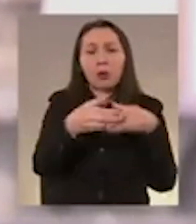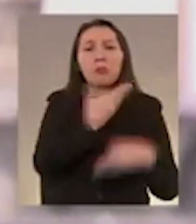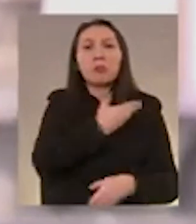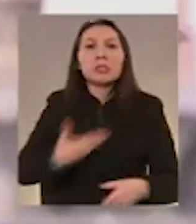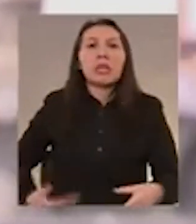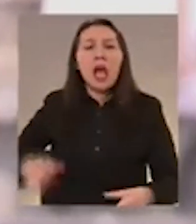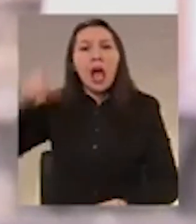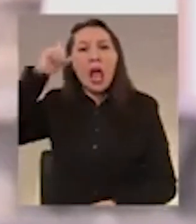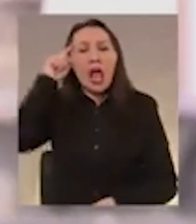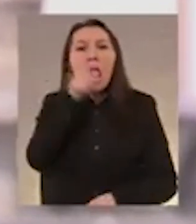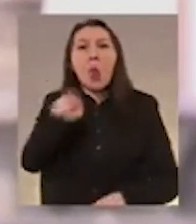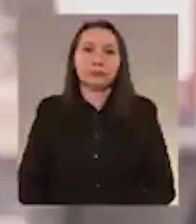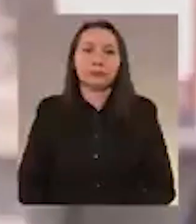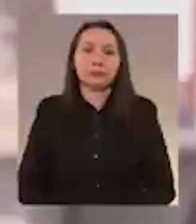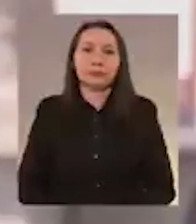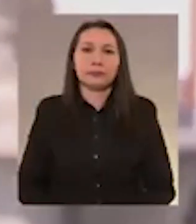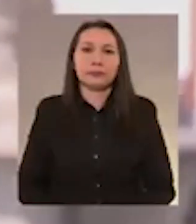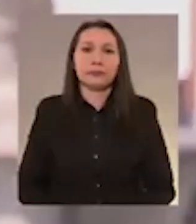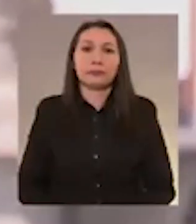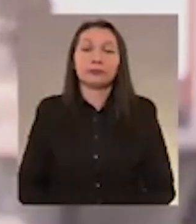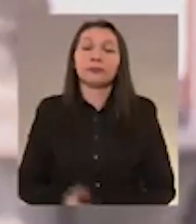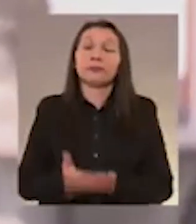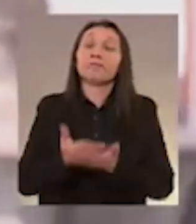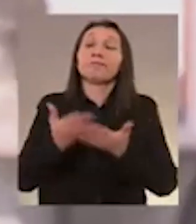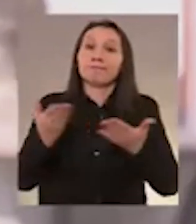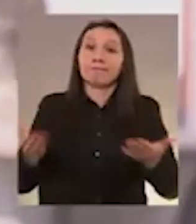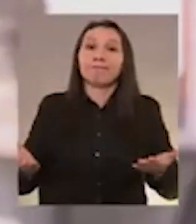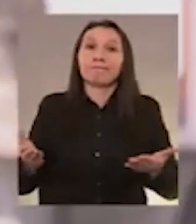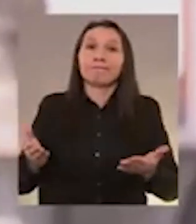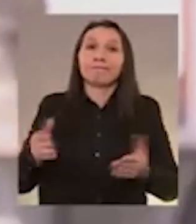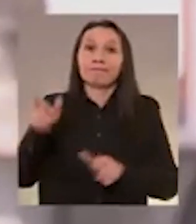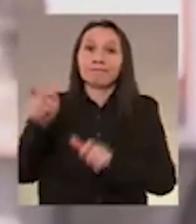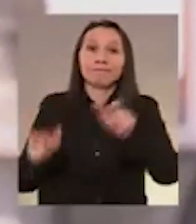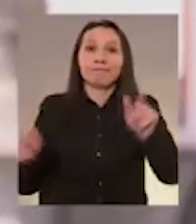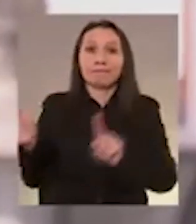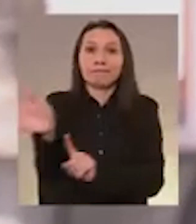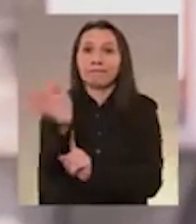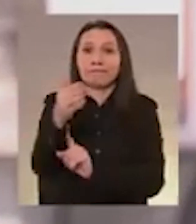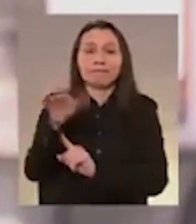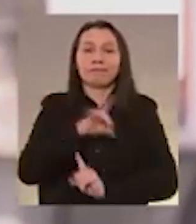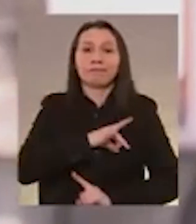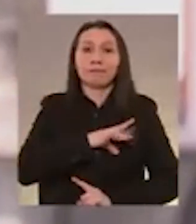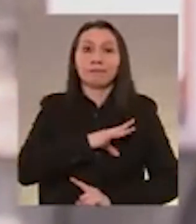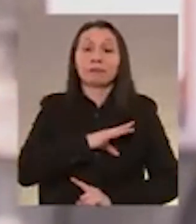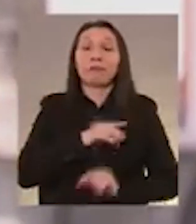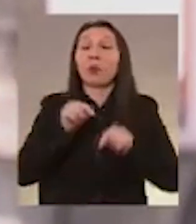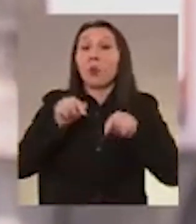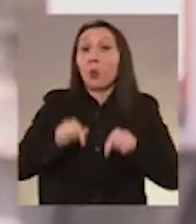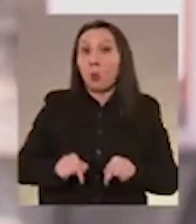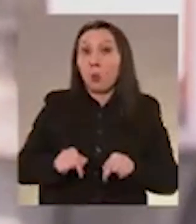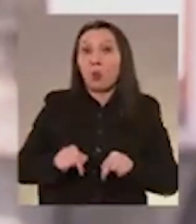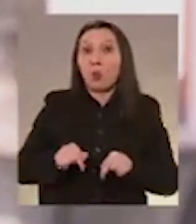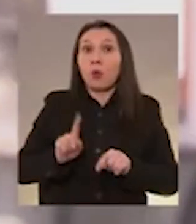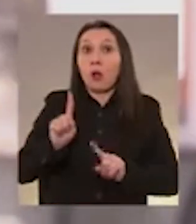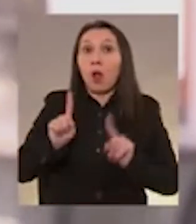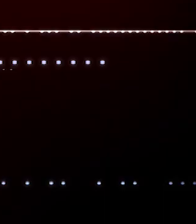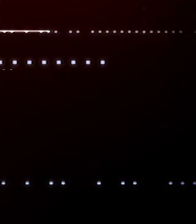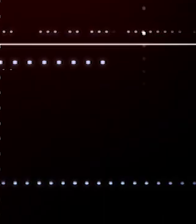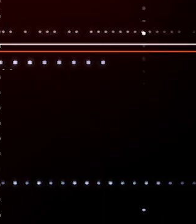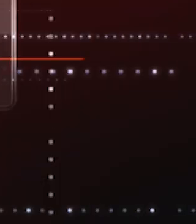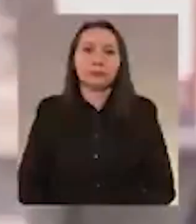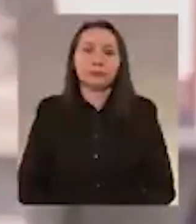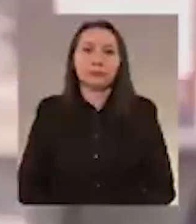anunciado por el actual mandatario. El presidente Gabriel Boric Font destacó que nunca más la violencia sustituye la convivencia al debate